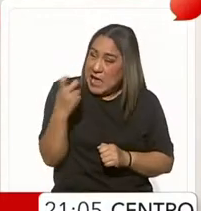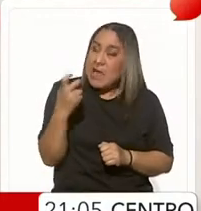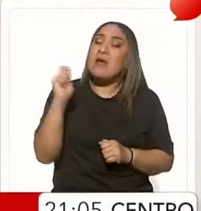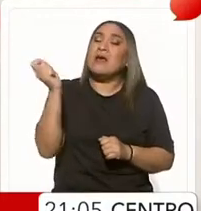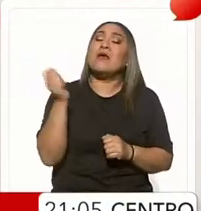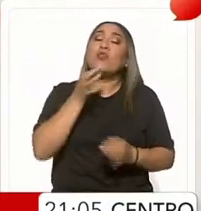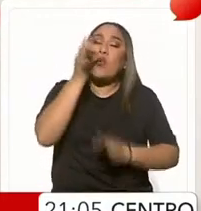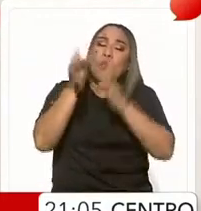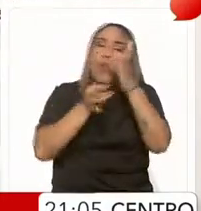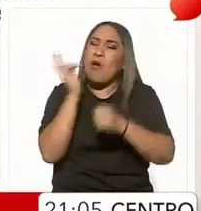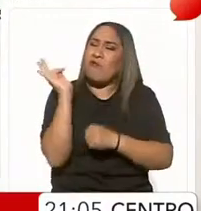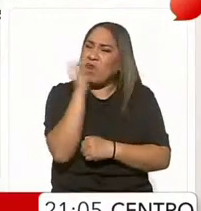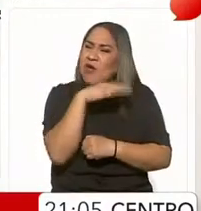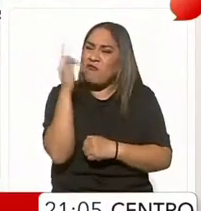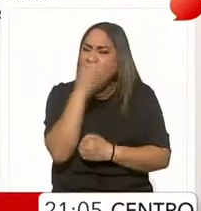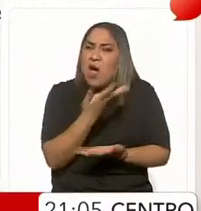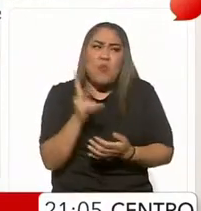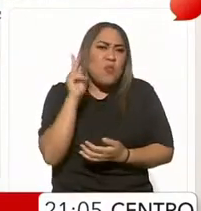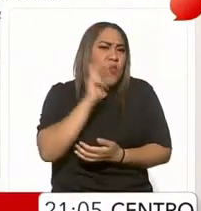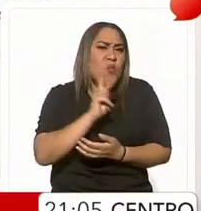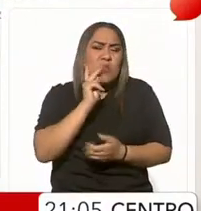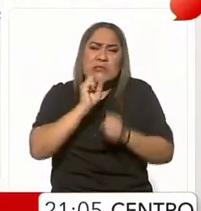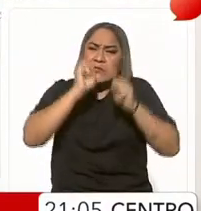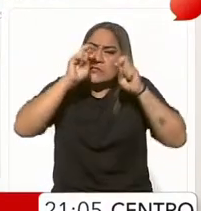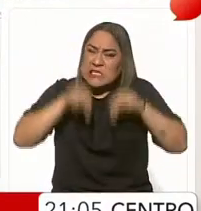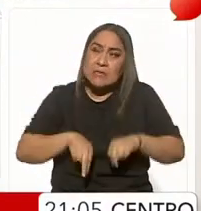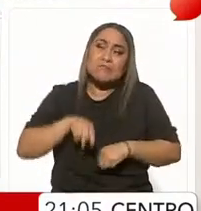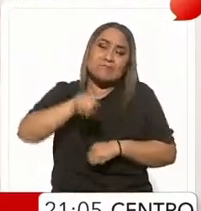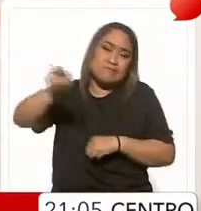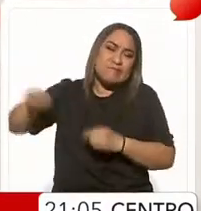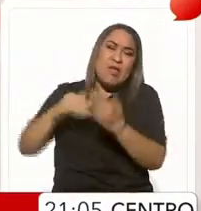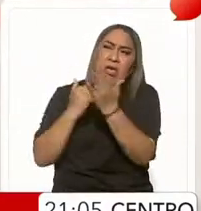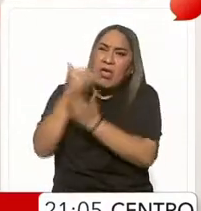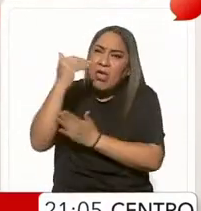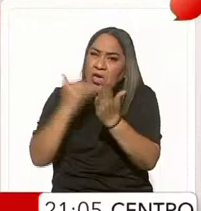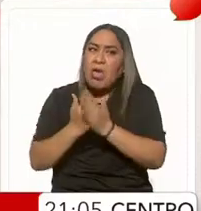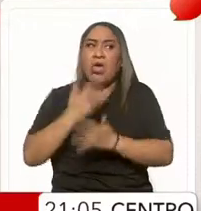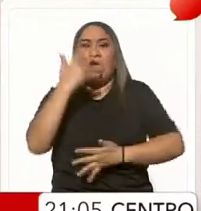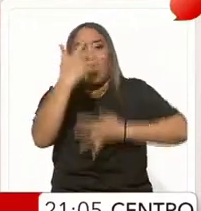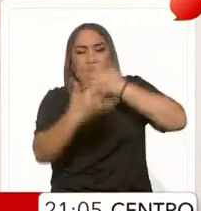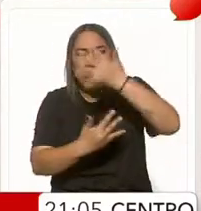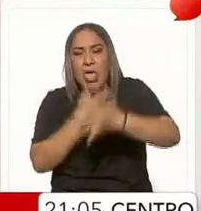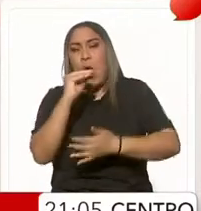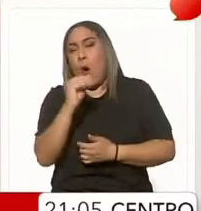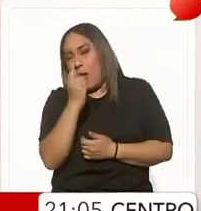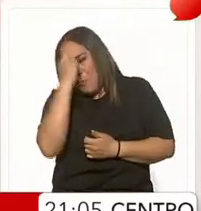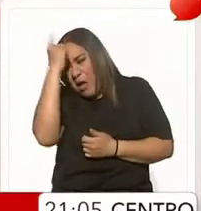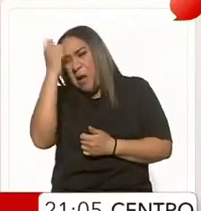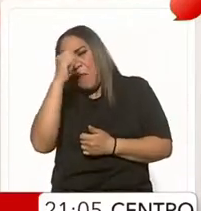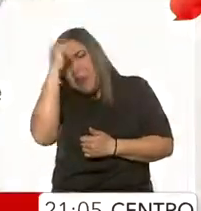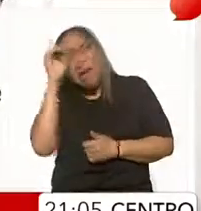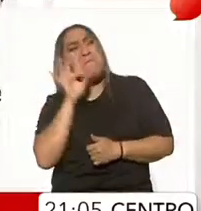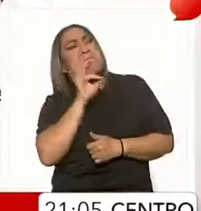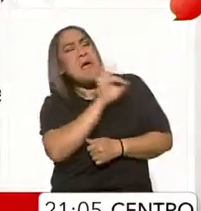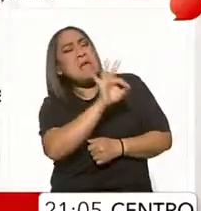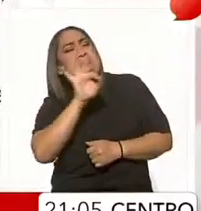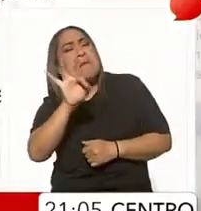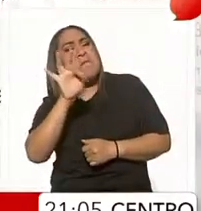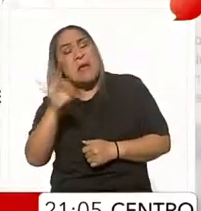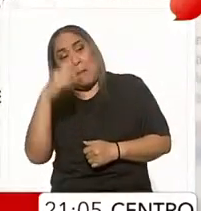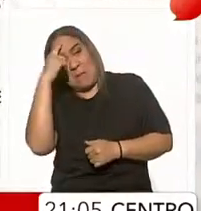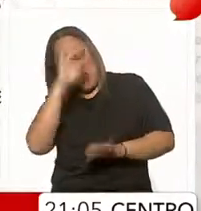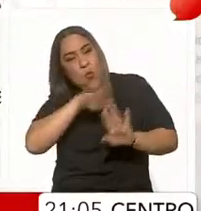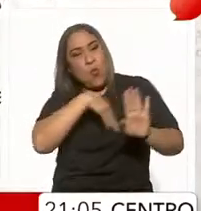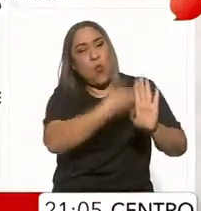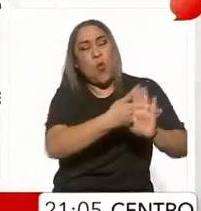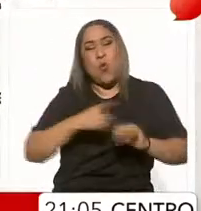falsas y sin sustento que exagera, escandaliza e inventa campañas negras de desinformación para afectar